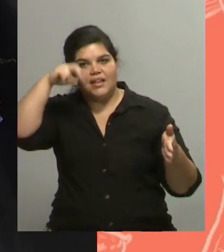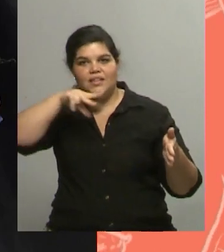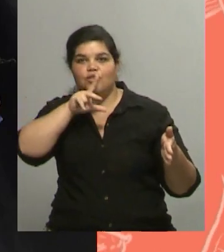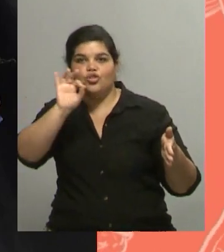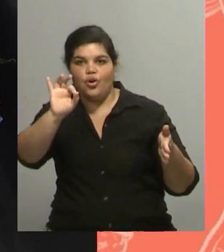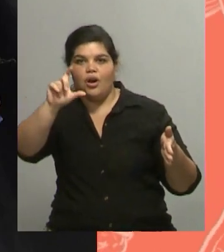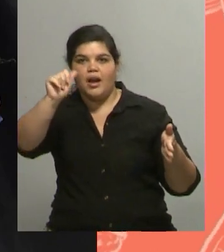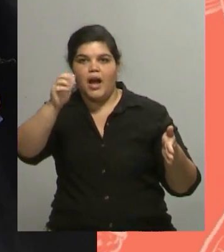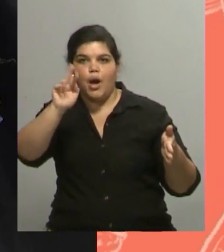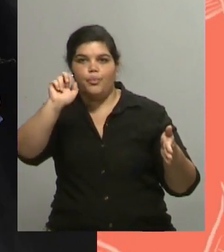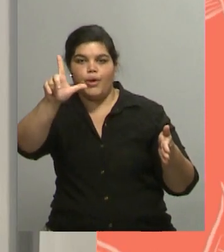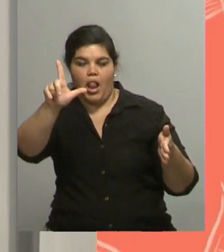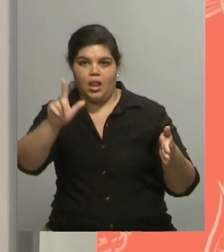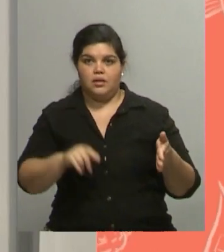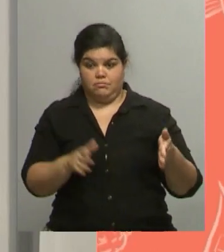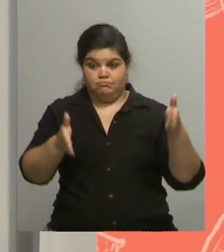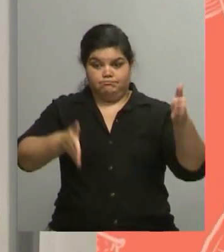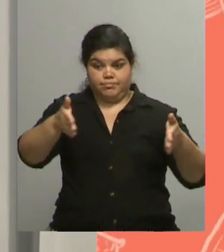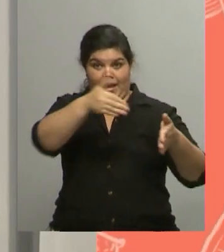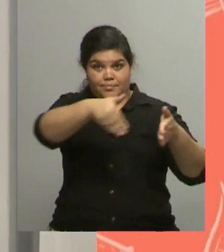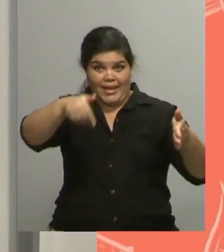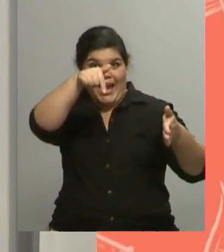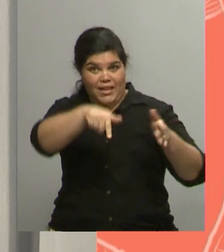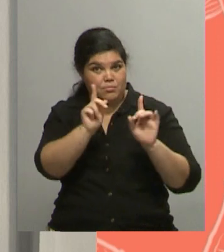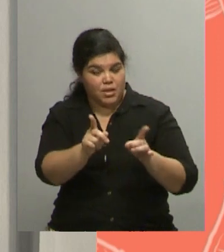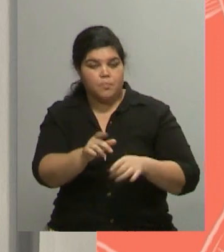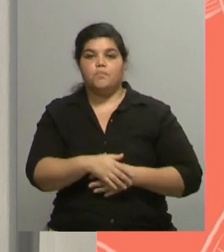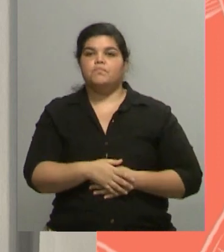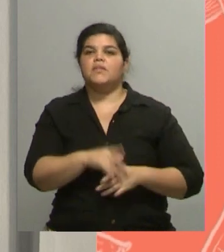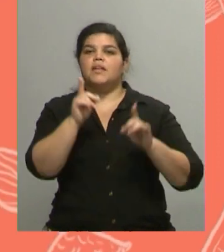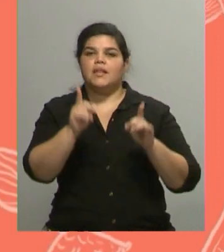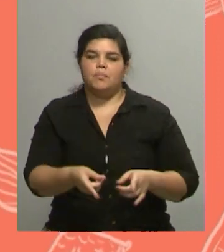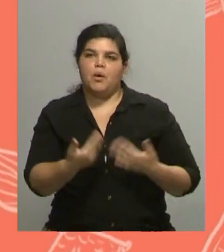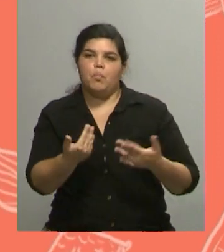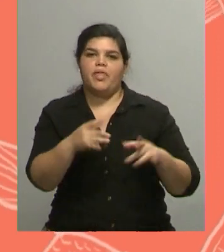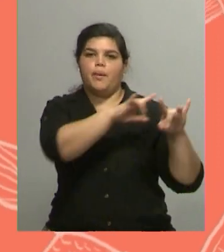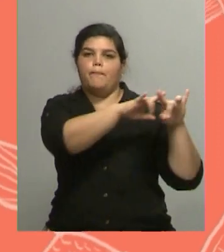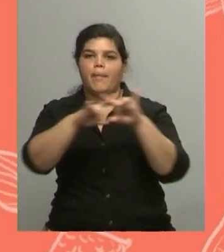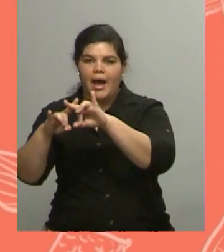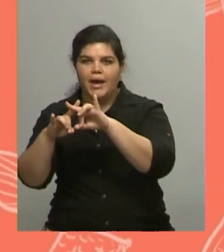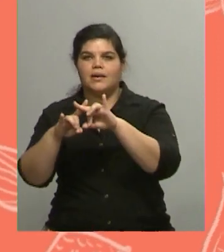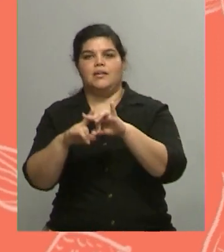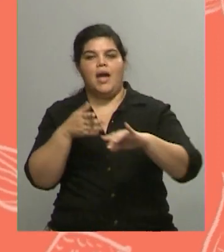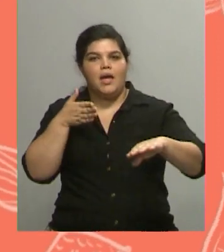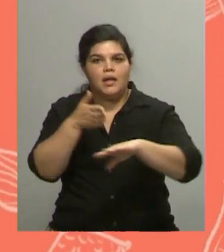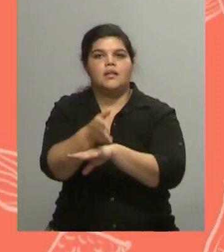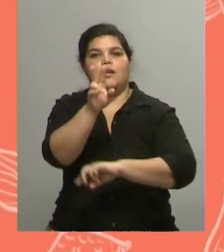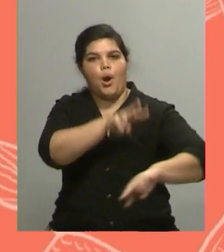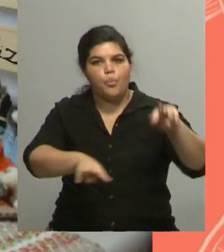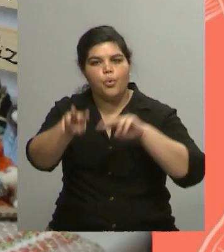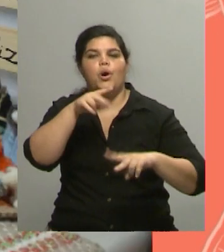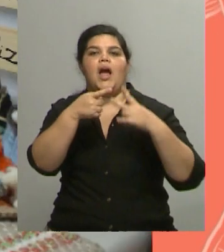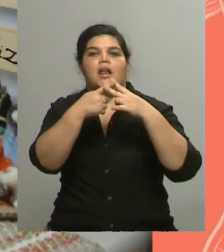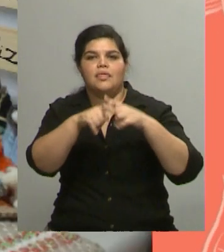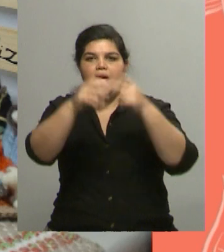universidad, Secretaría de Extensión, están todos las direcciones del correo, el teléfono. Los talleres.